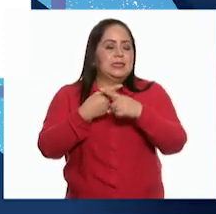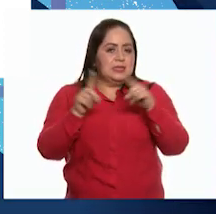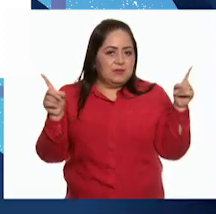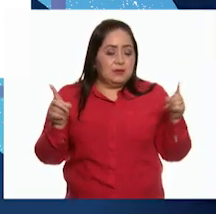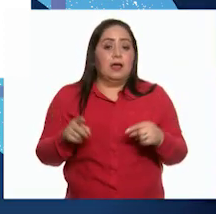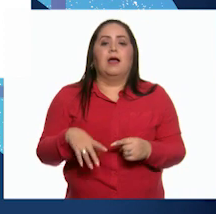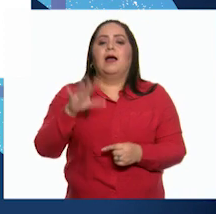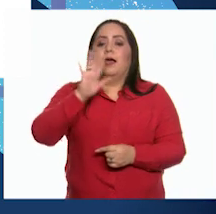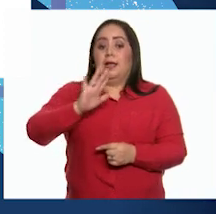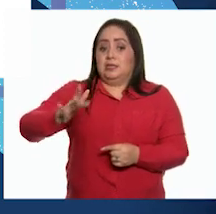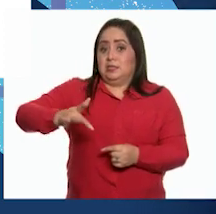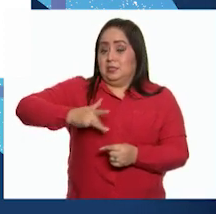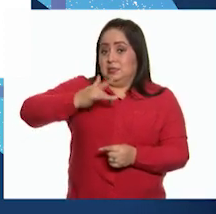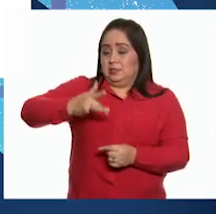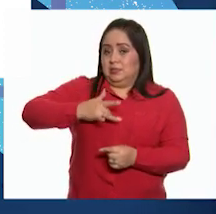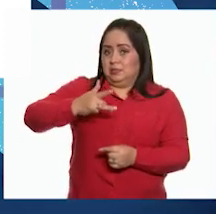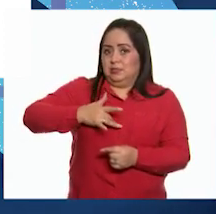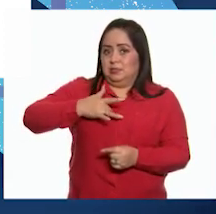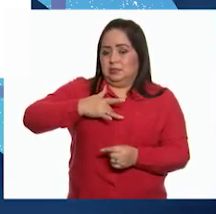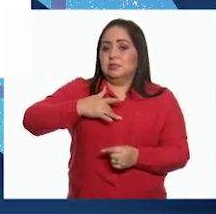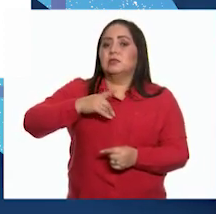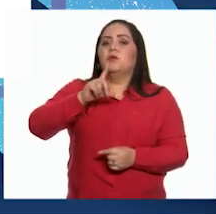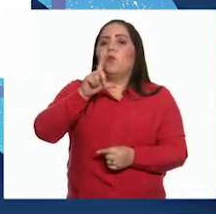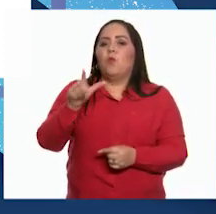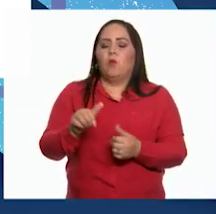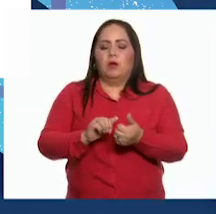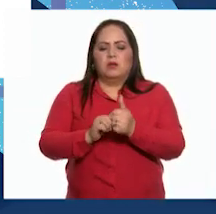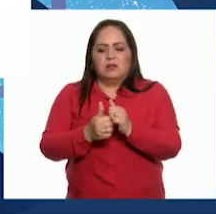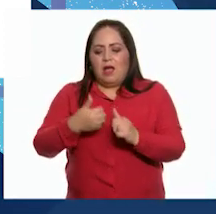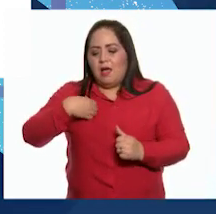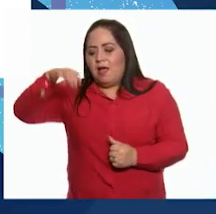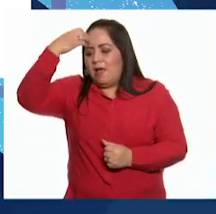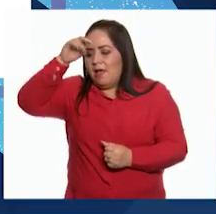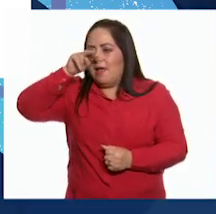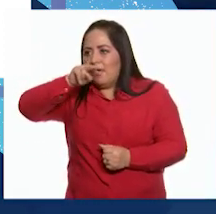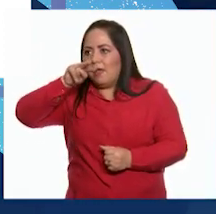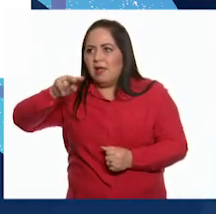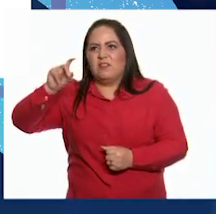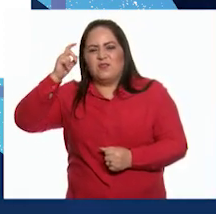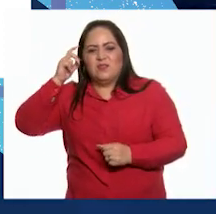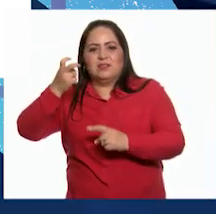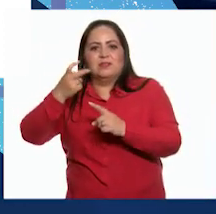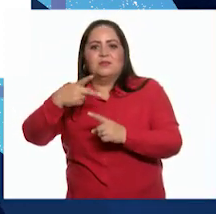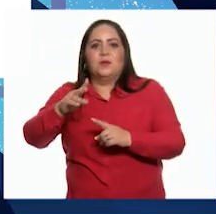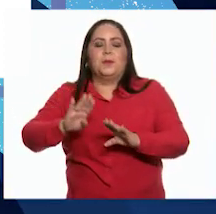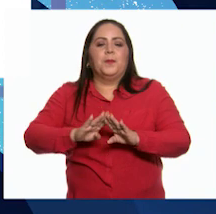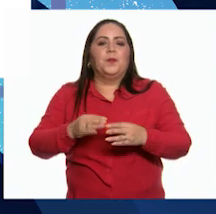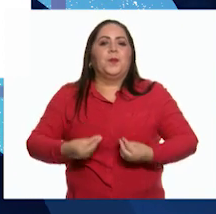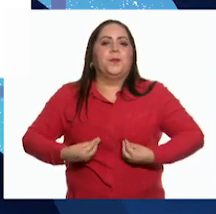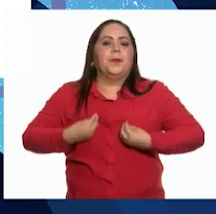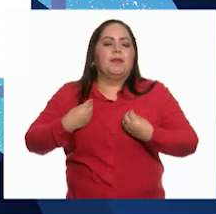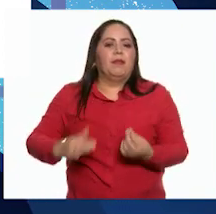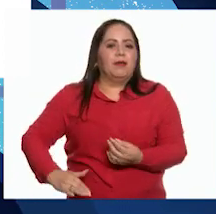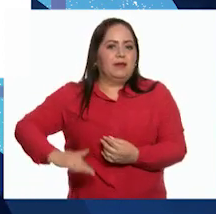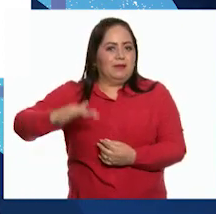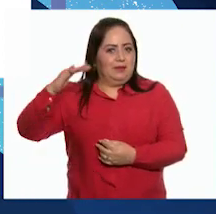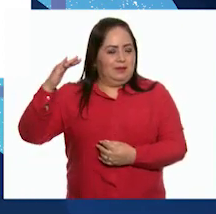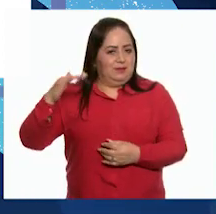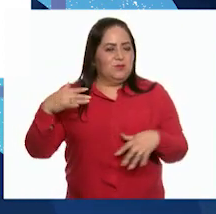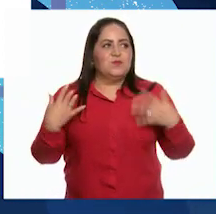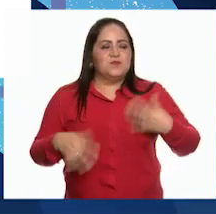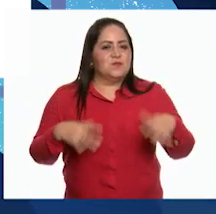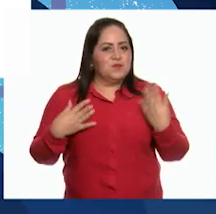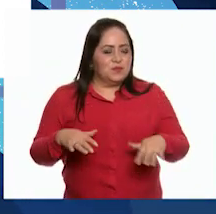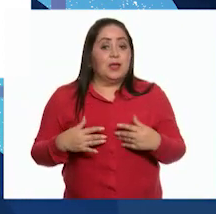Los sentimientos Nacen a partir de las experiencias Que vivimos a lo largo de nuestra existencia Y